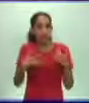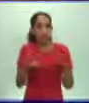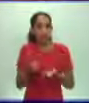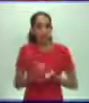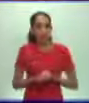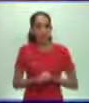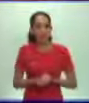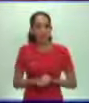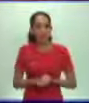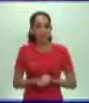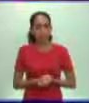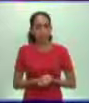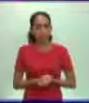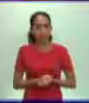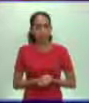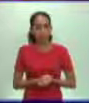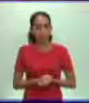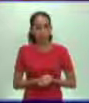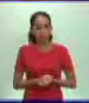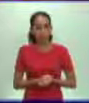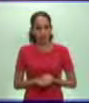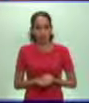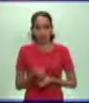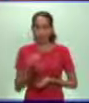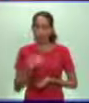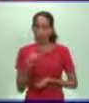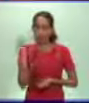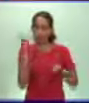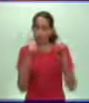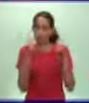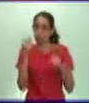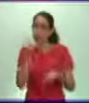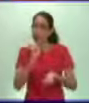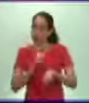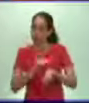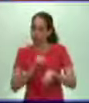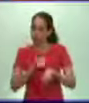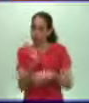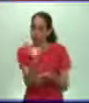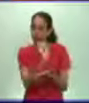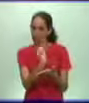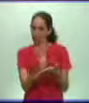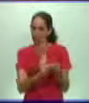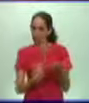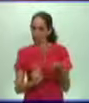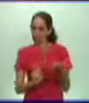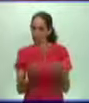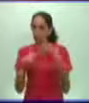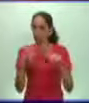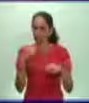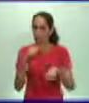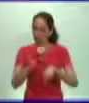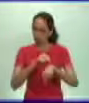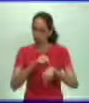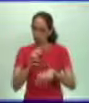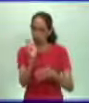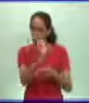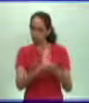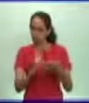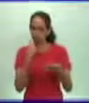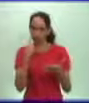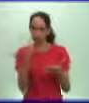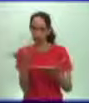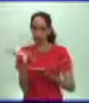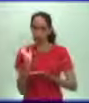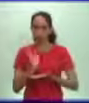a cabo en Alemania. Espero, muchachos, que hayan tenido tiempo de tomar esto en su libreta. No obstante, damos un minuto más para que usted copie.